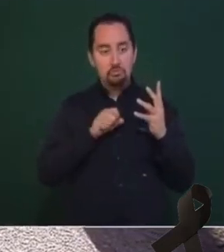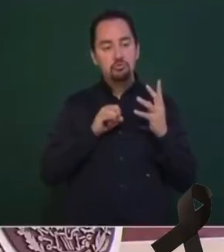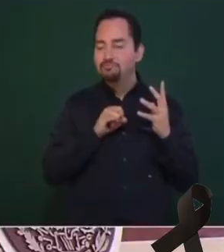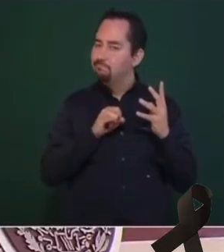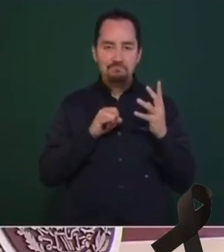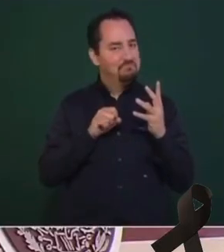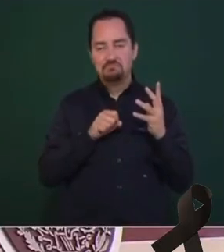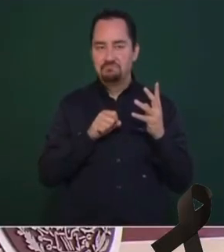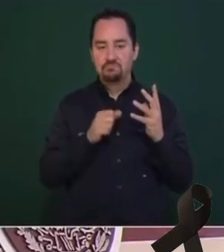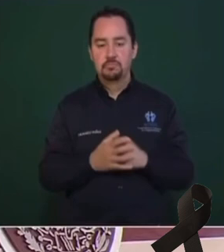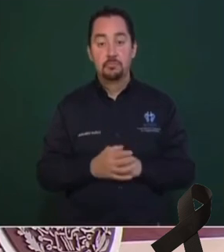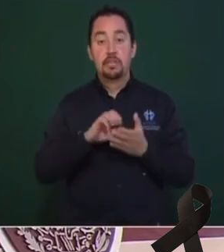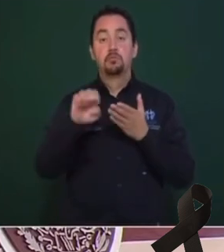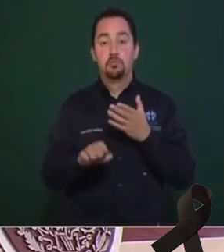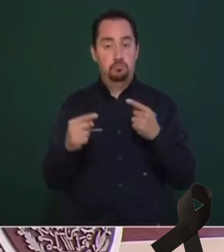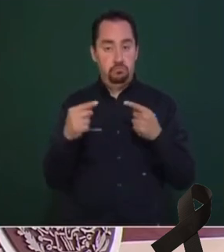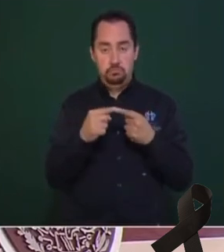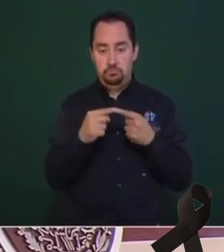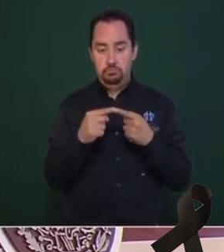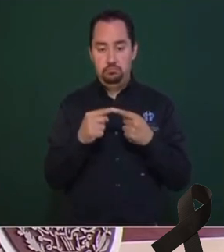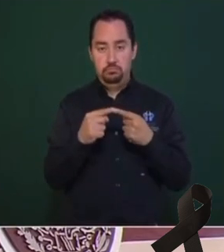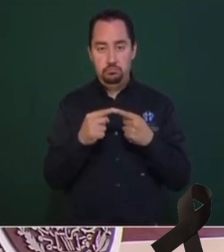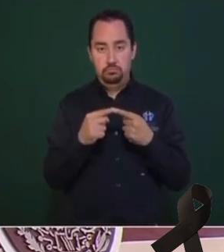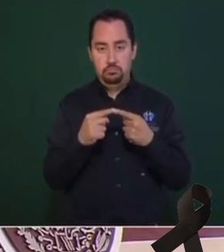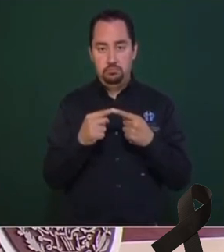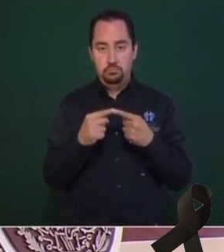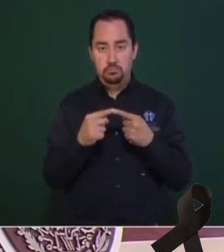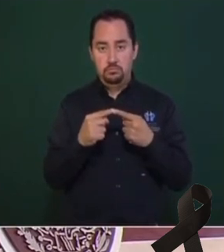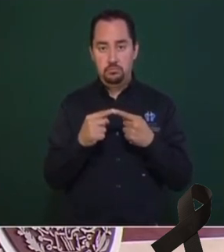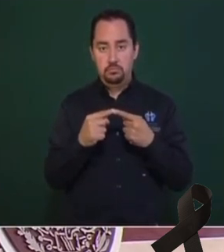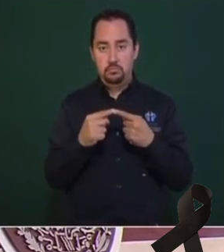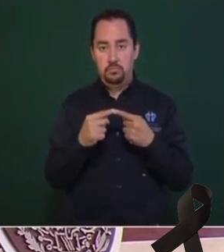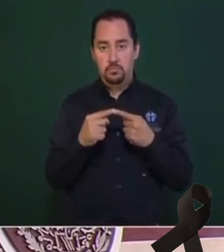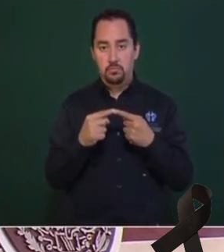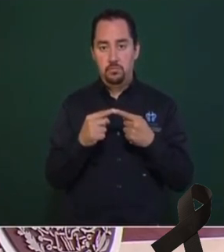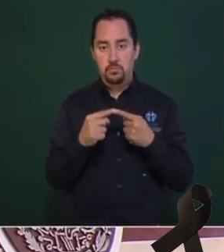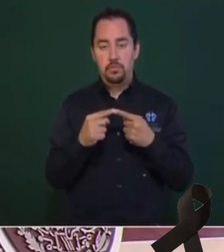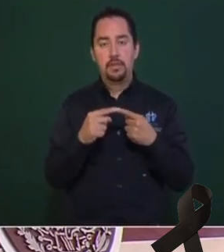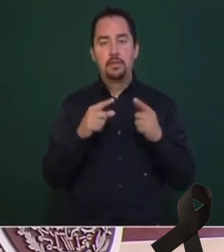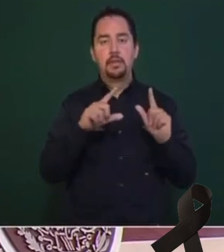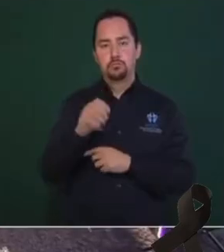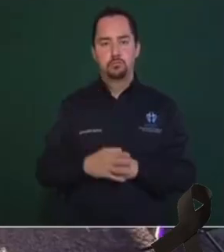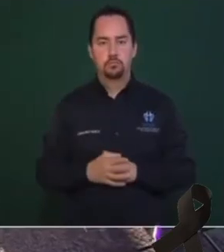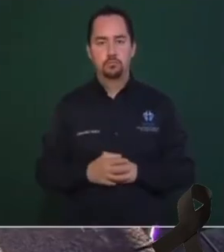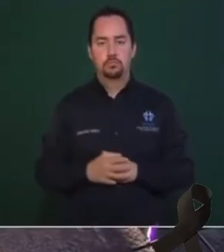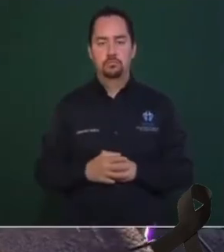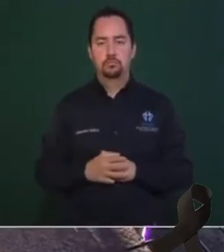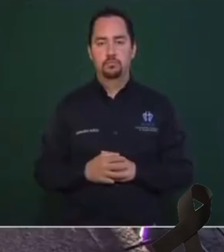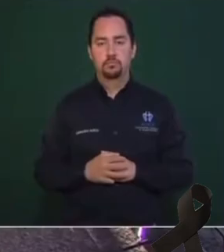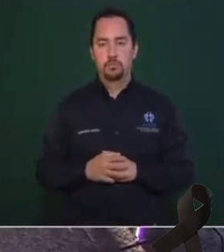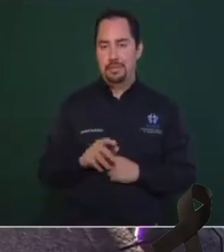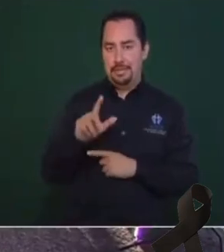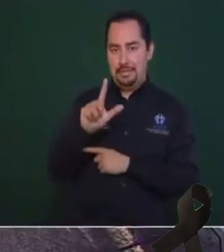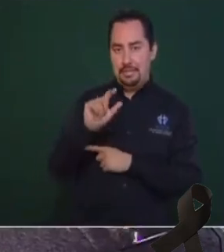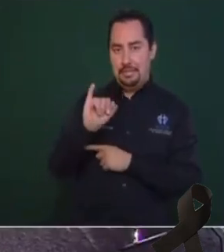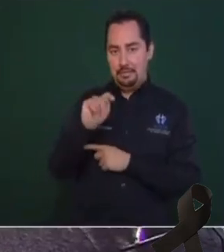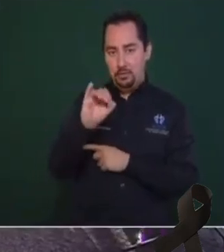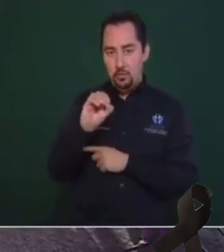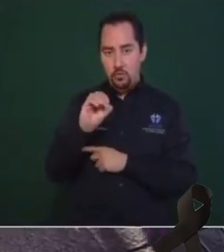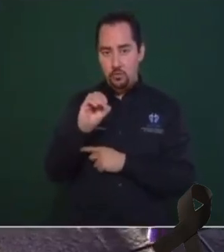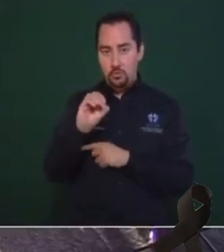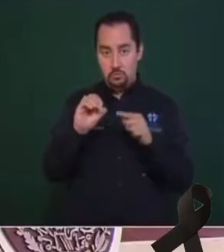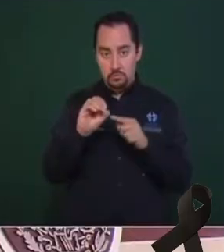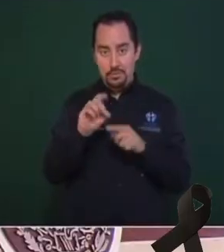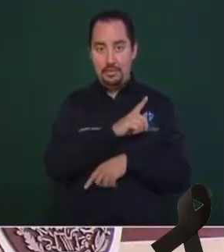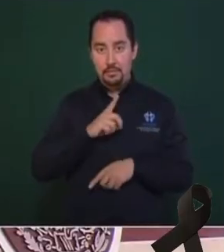por ejemplo, en lo que tiene que ver con el dominio de la nación sobre el litio. Ese mineral estratégico debe